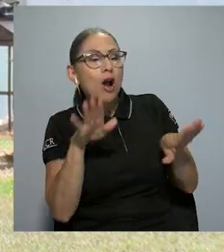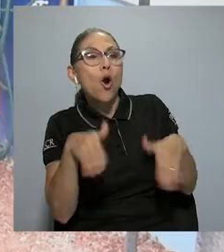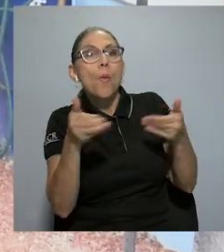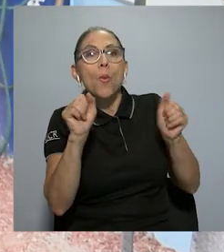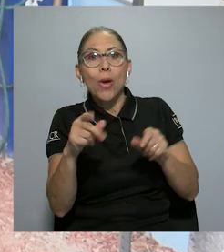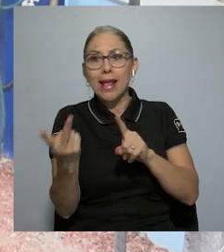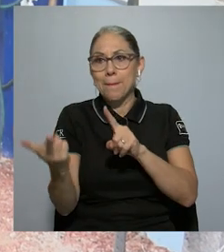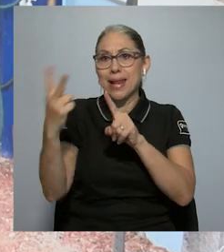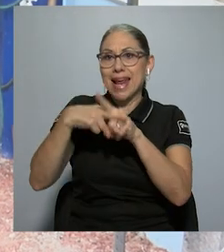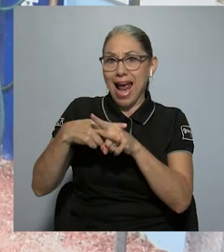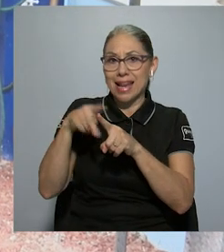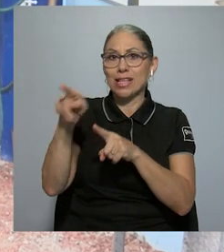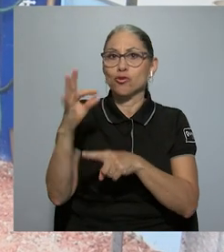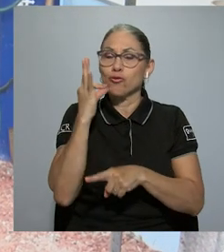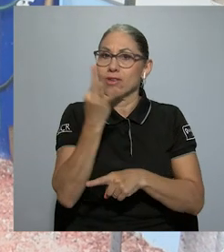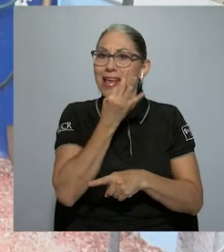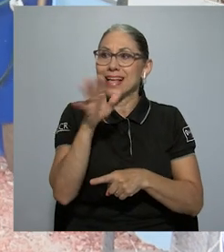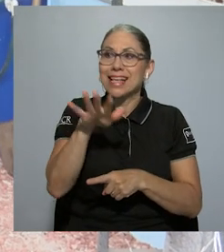estas soluciones.